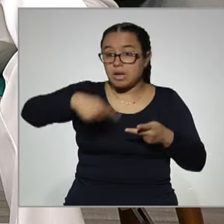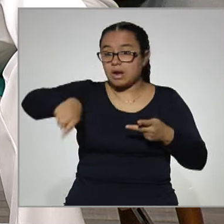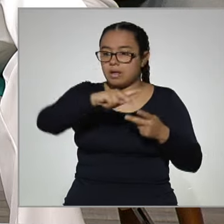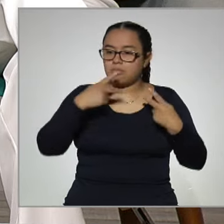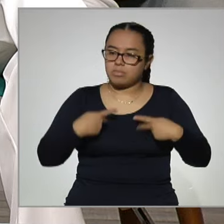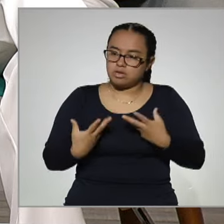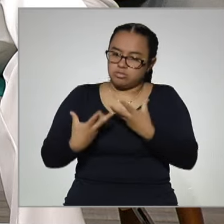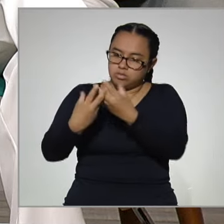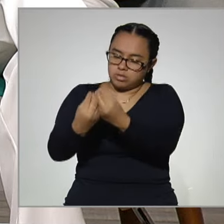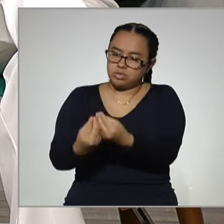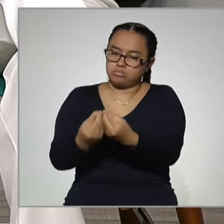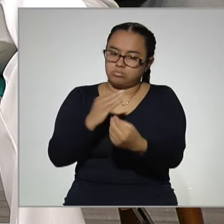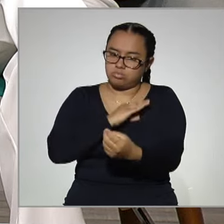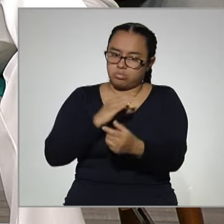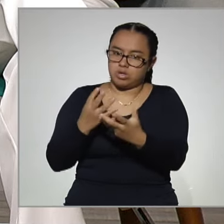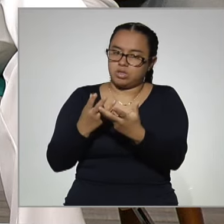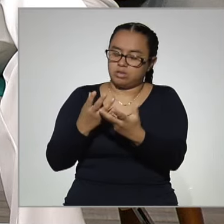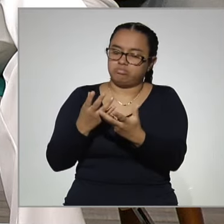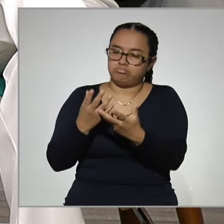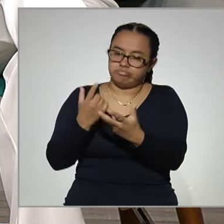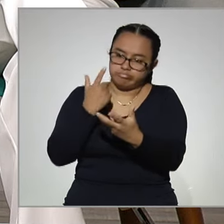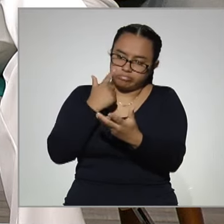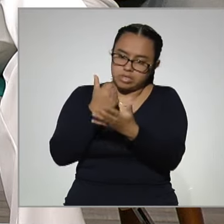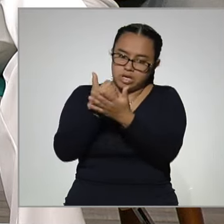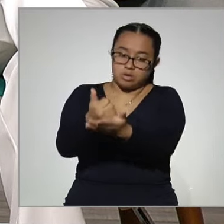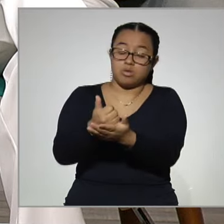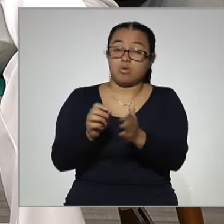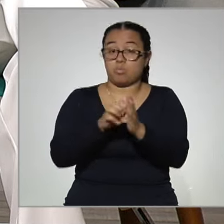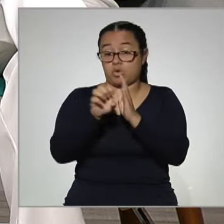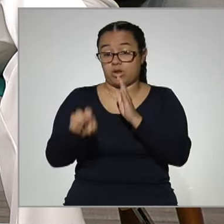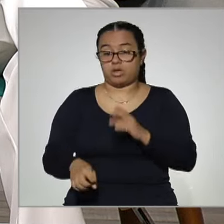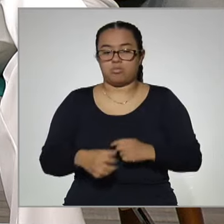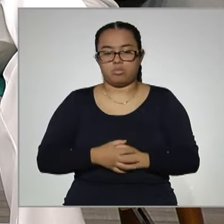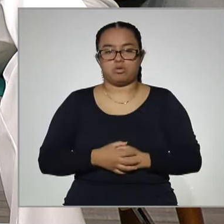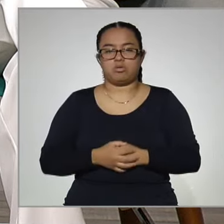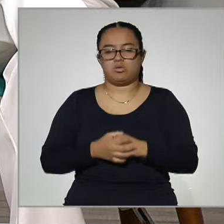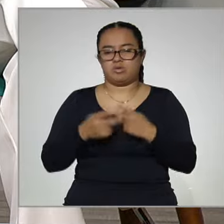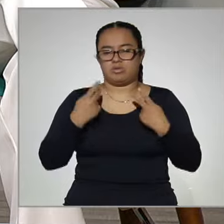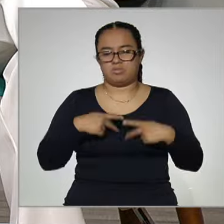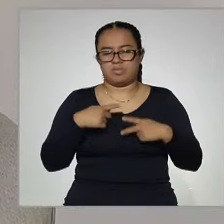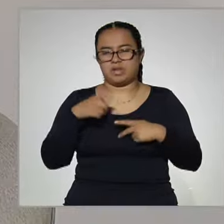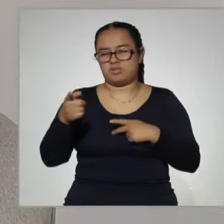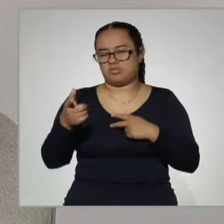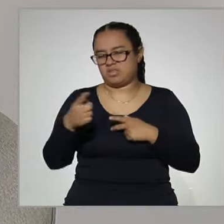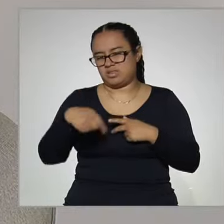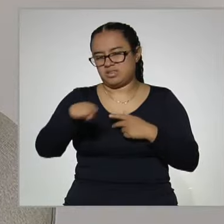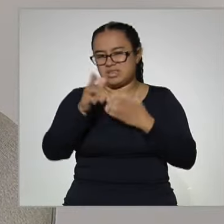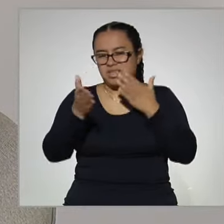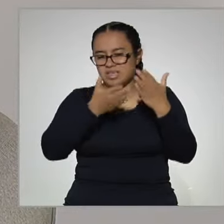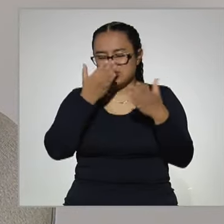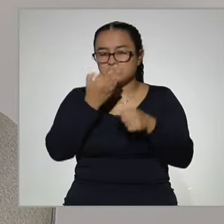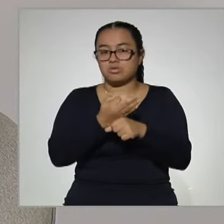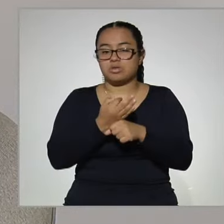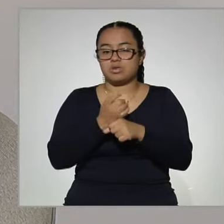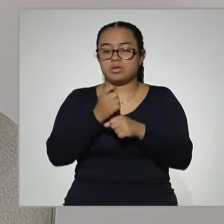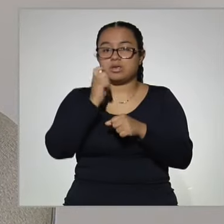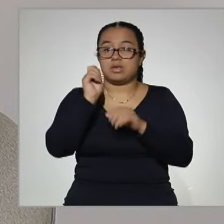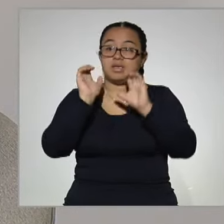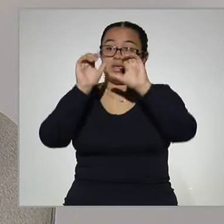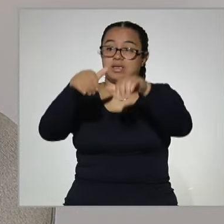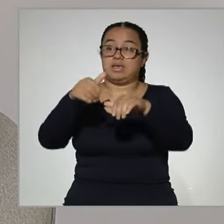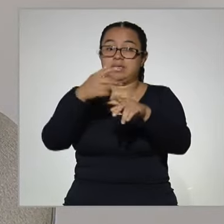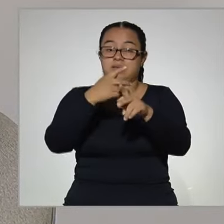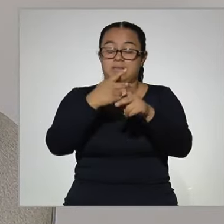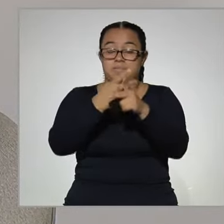las personas, por ejemplo, quienes estuvieron toda la generación de estudiantes que se incorpora a media superior